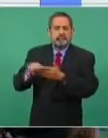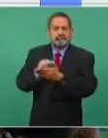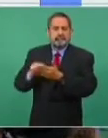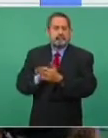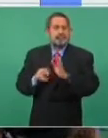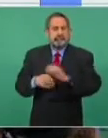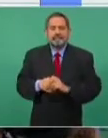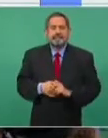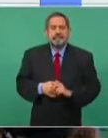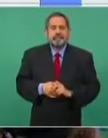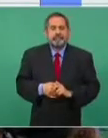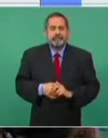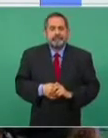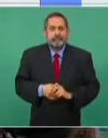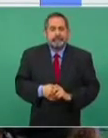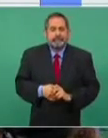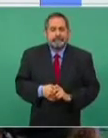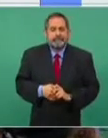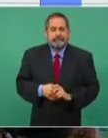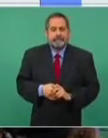Bueno, pero ya vamos a seguir.